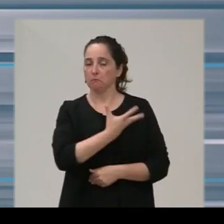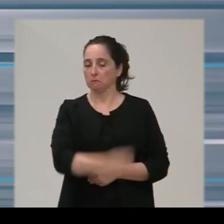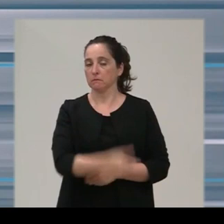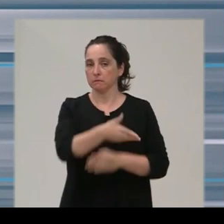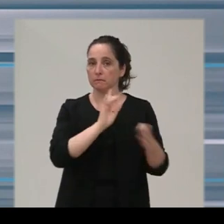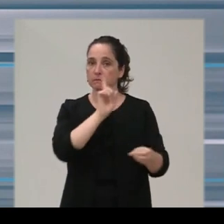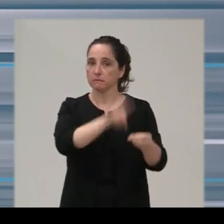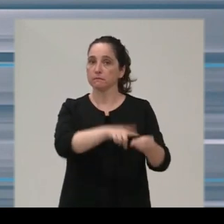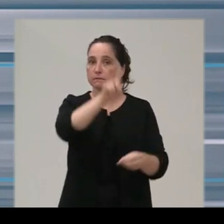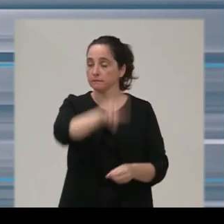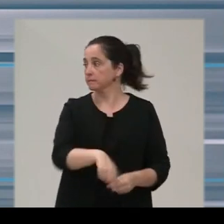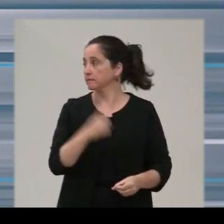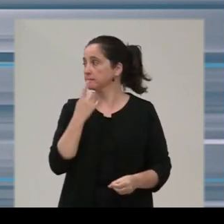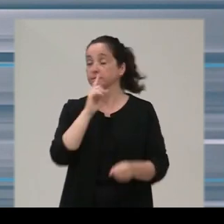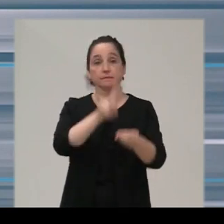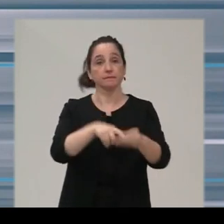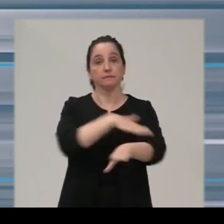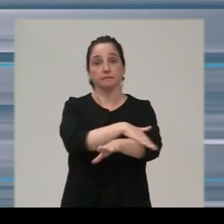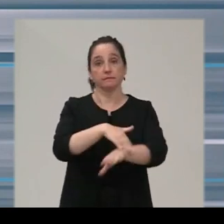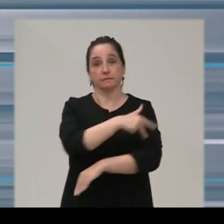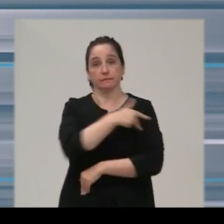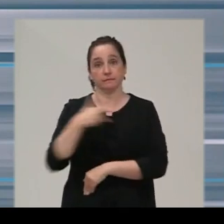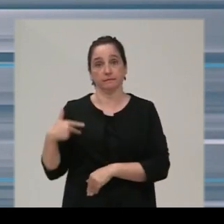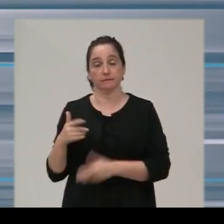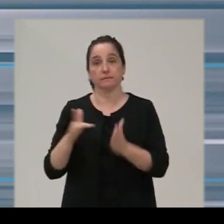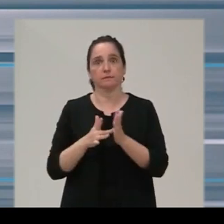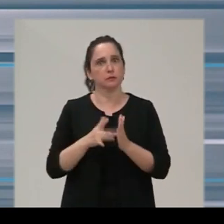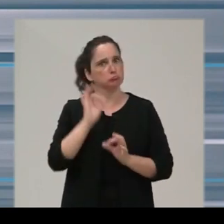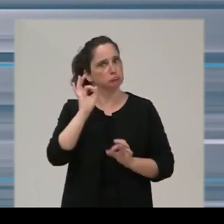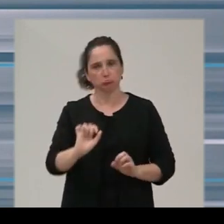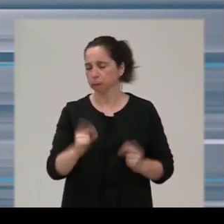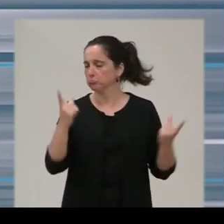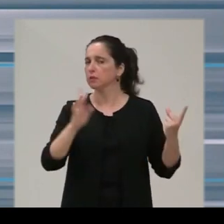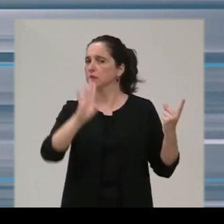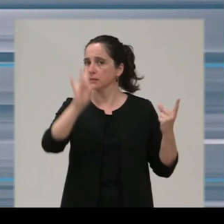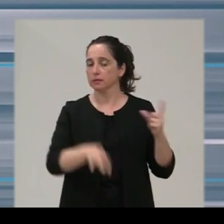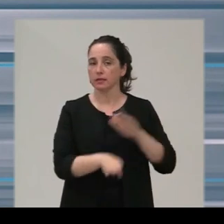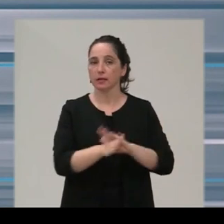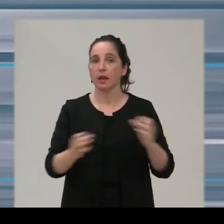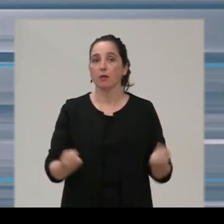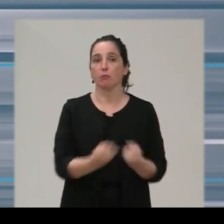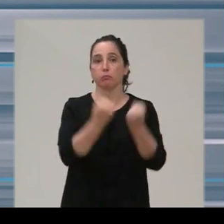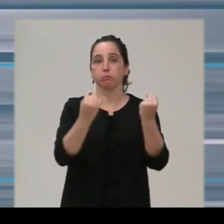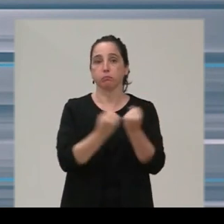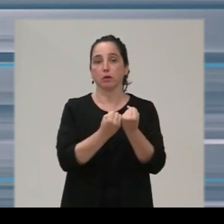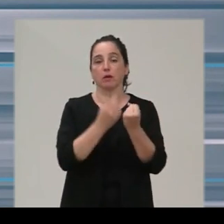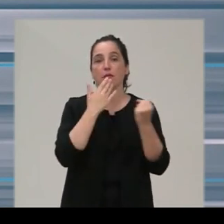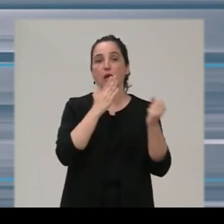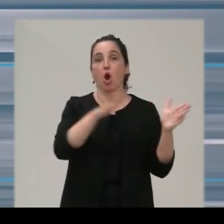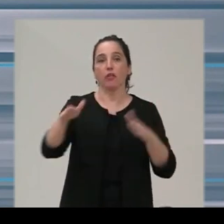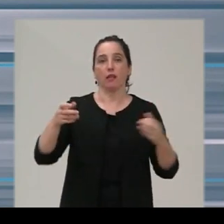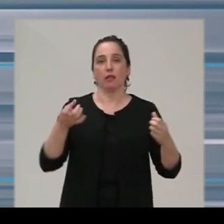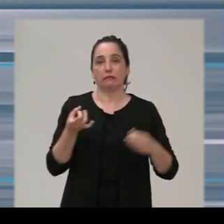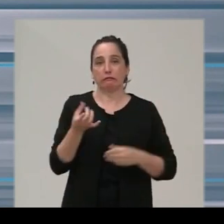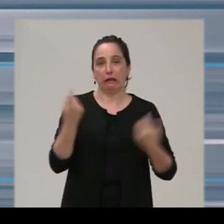participación, la participación del Gobierno y nuestra firme voluntad de impulsar el proyecto de reordenación